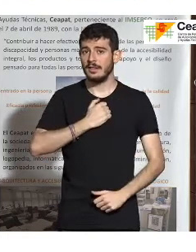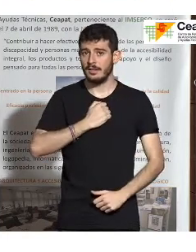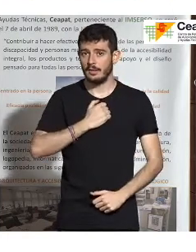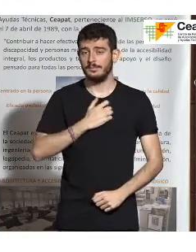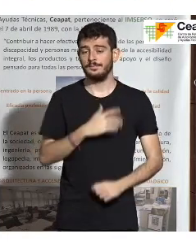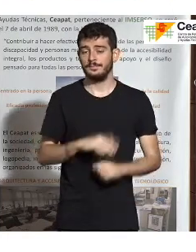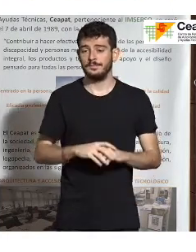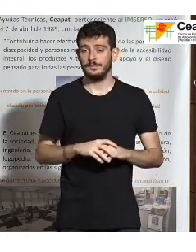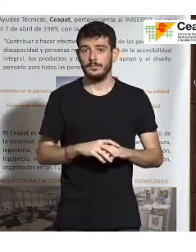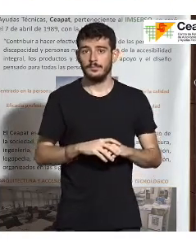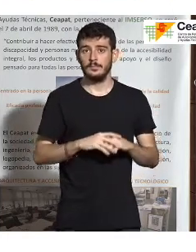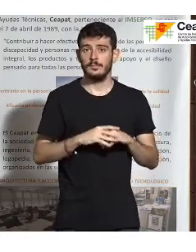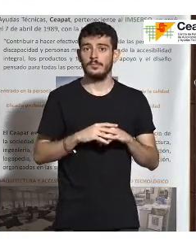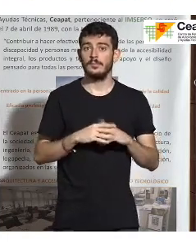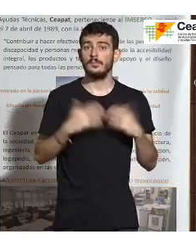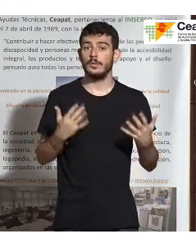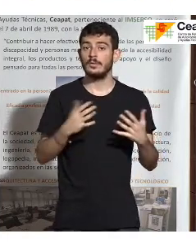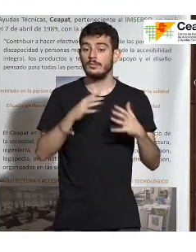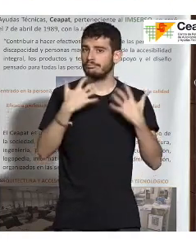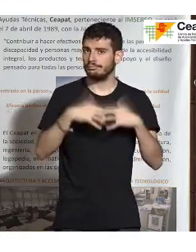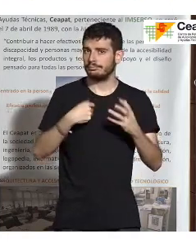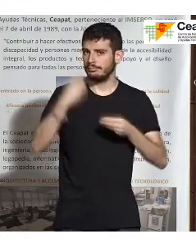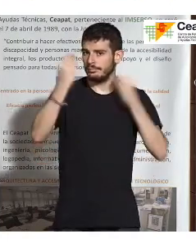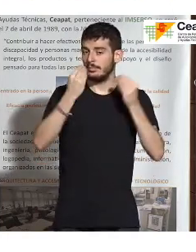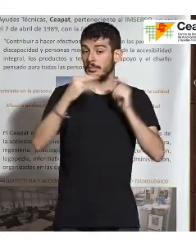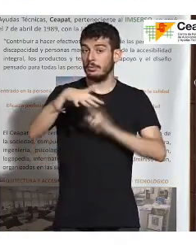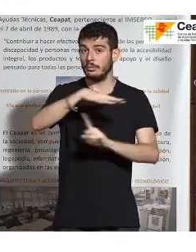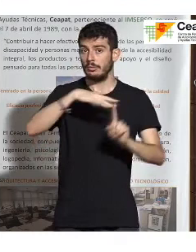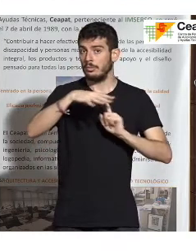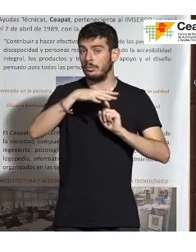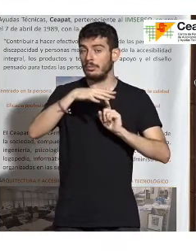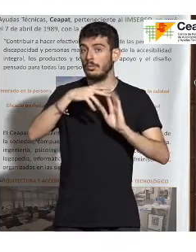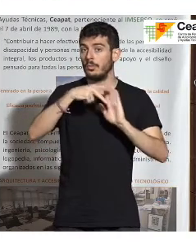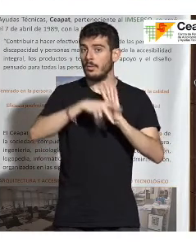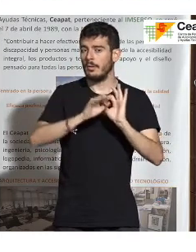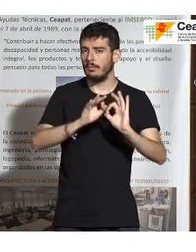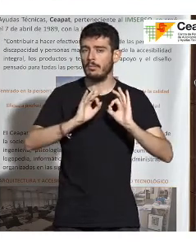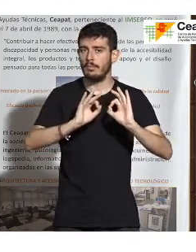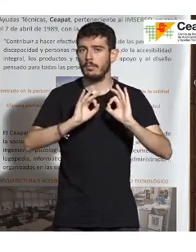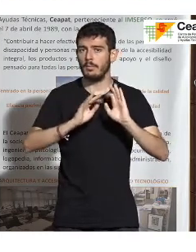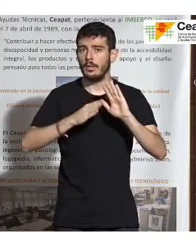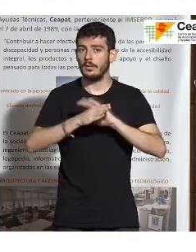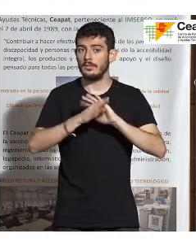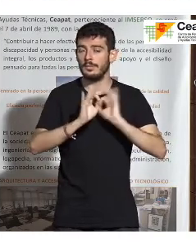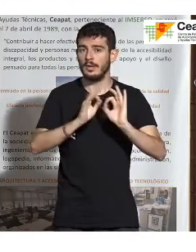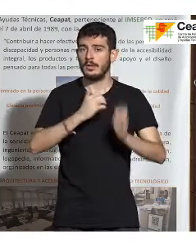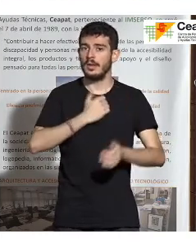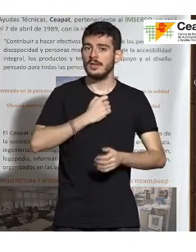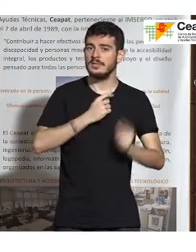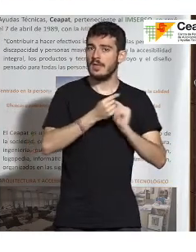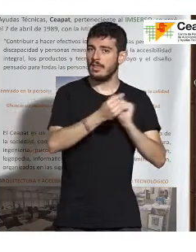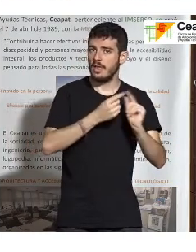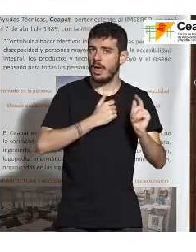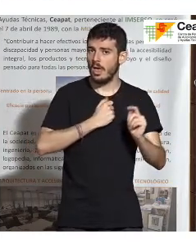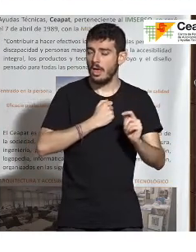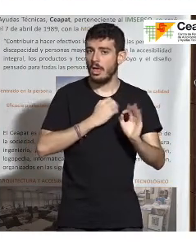automáticamente digo, bueno, estamos en un entorno donde esa norma, que es de accesibilidad, que es de teleasistencia, pero tiene muchas implicaciones